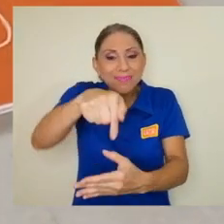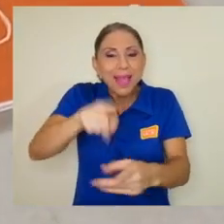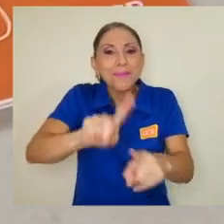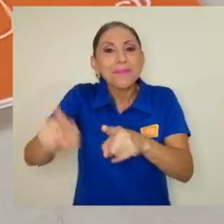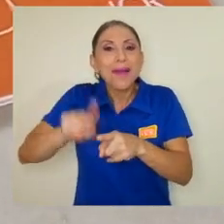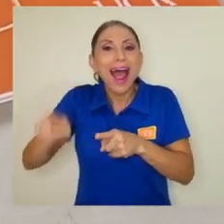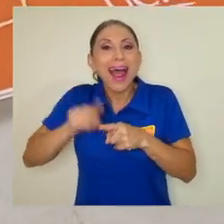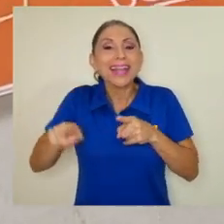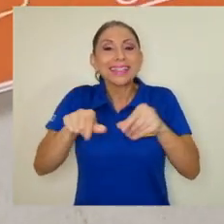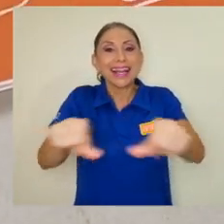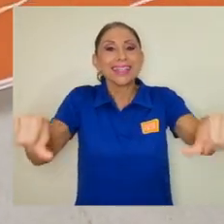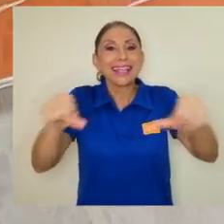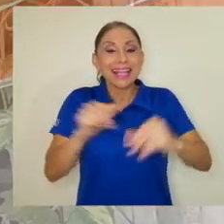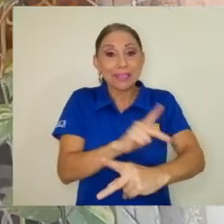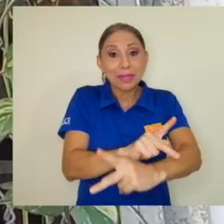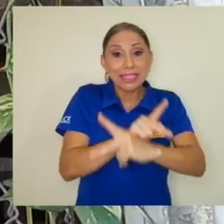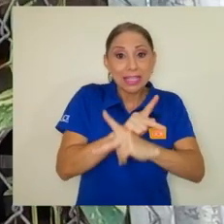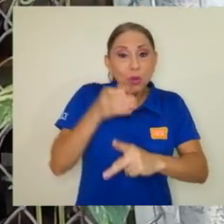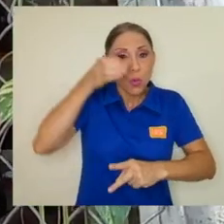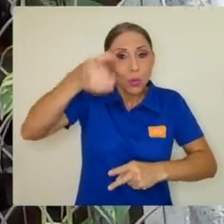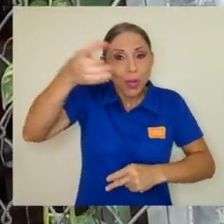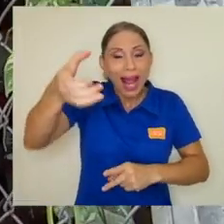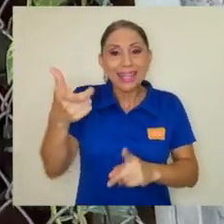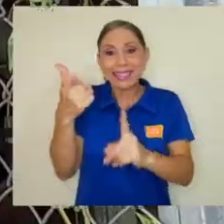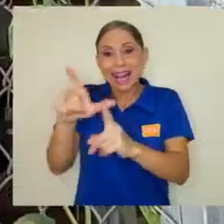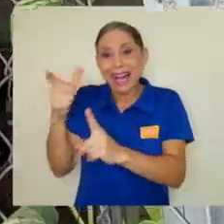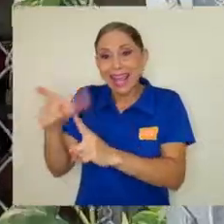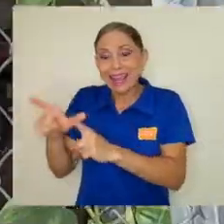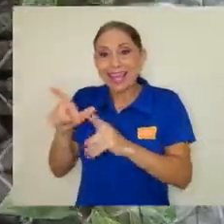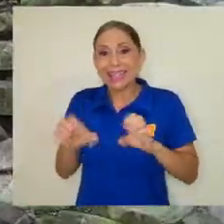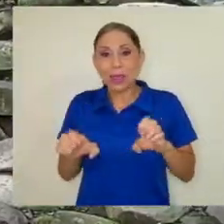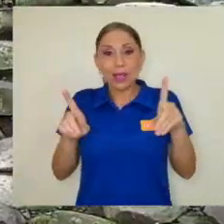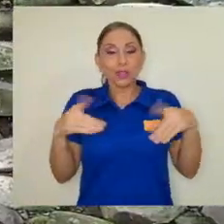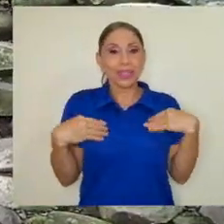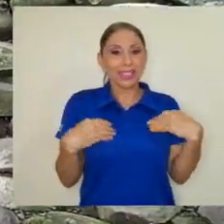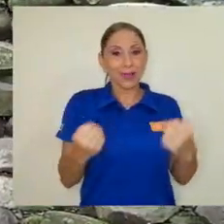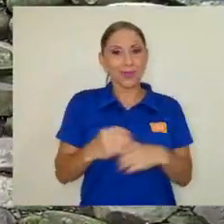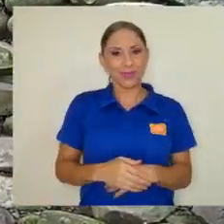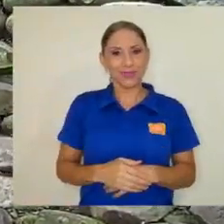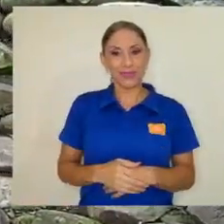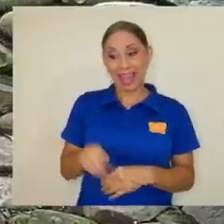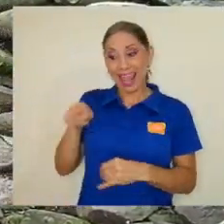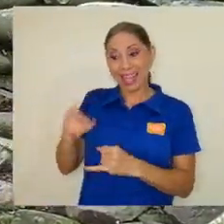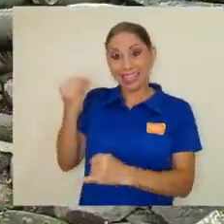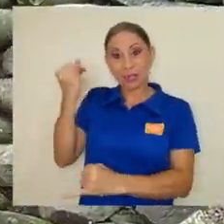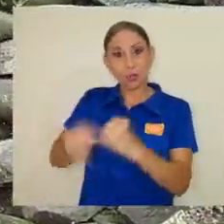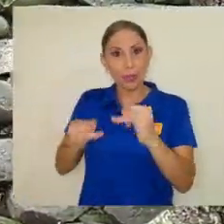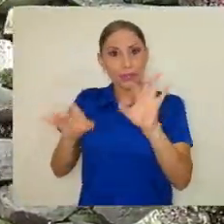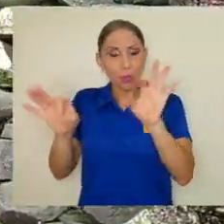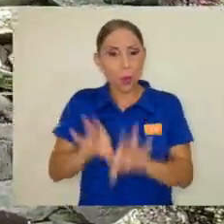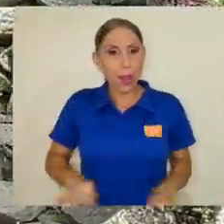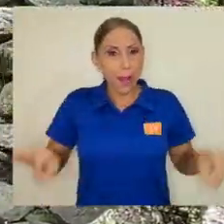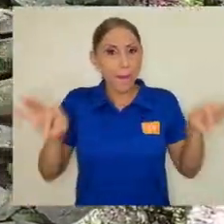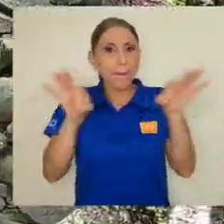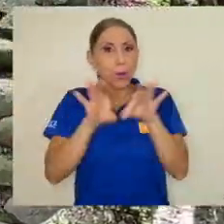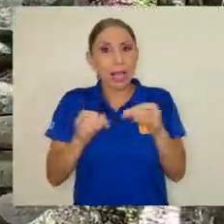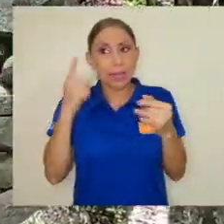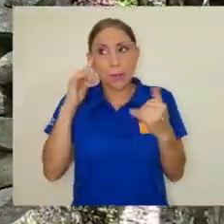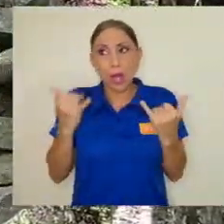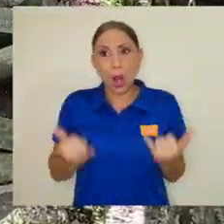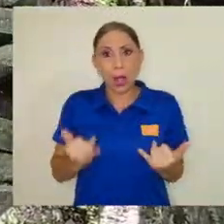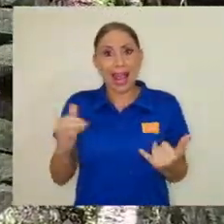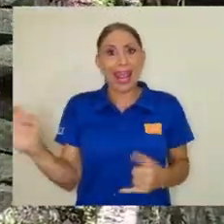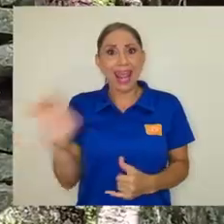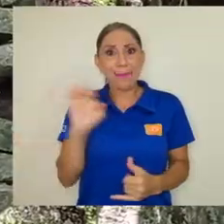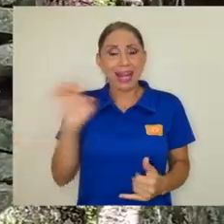varias de las áreas de preservación cultural, letras, educación y salud. En el caso de estas últimas, han sido de vital importancia ante la